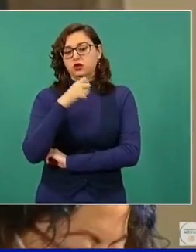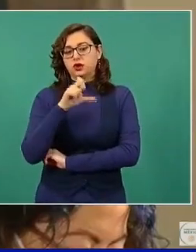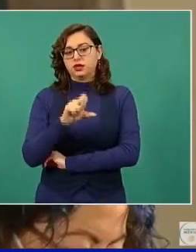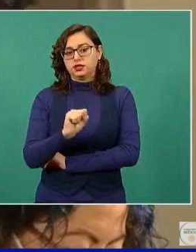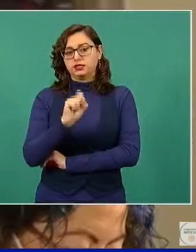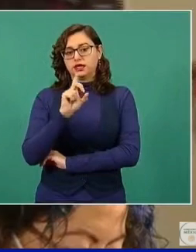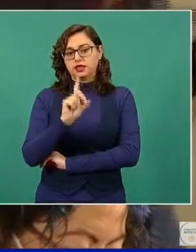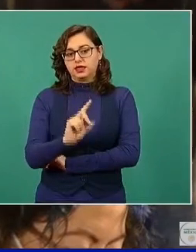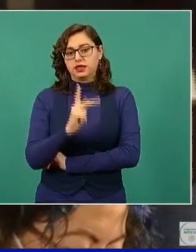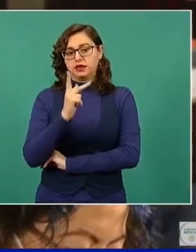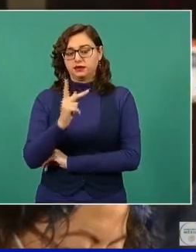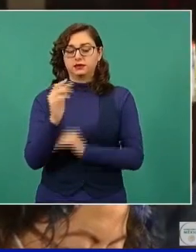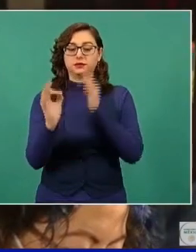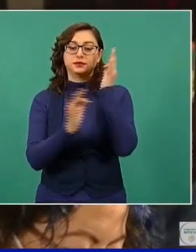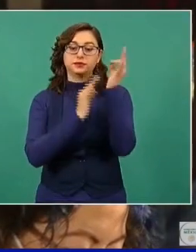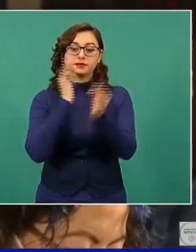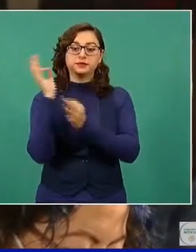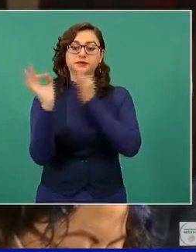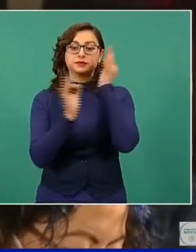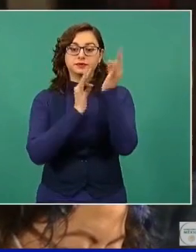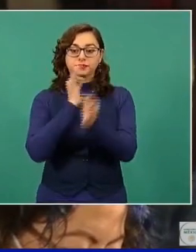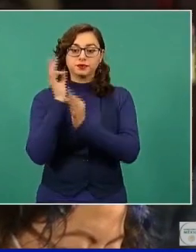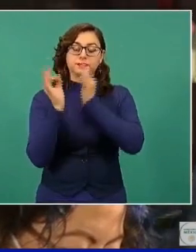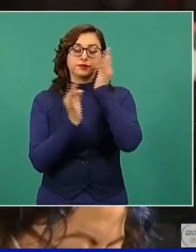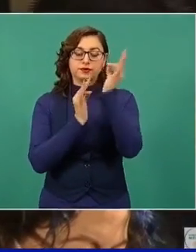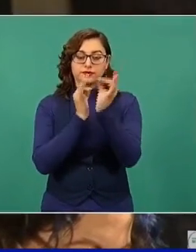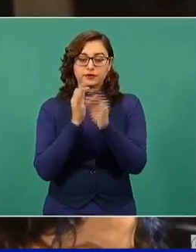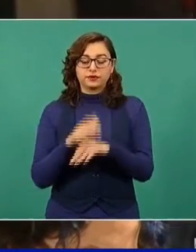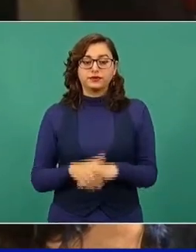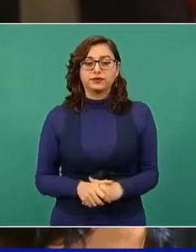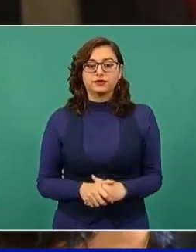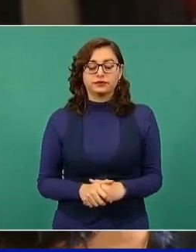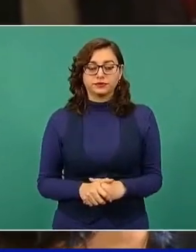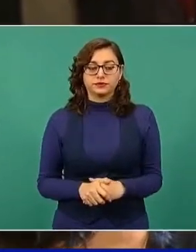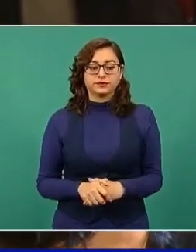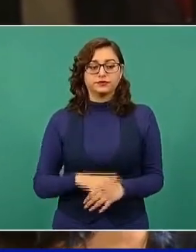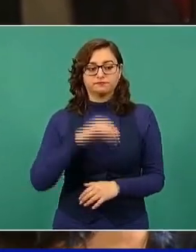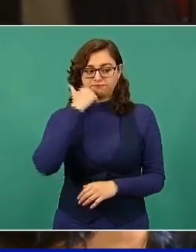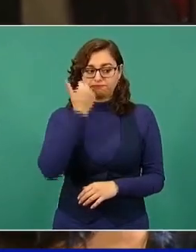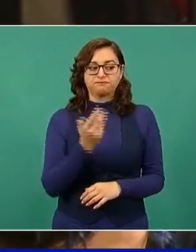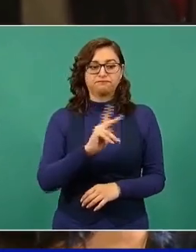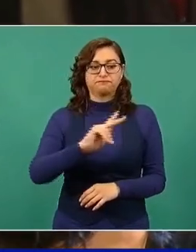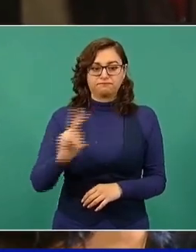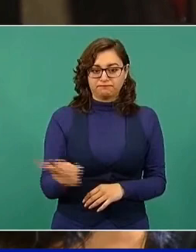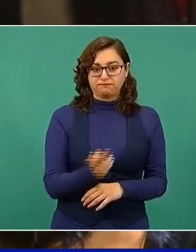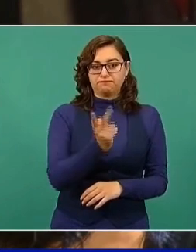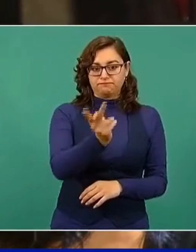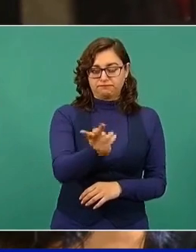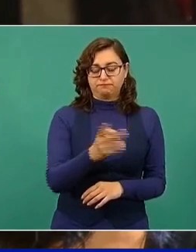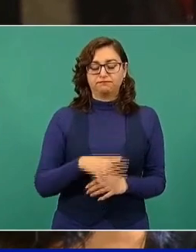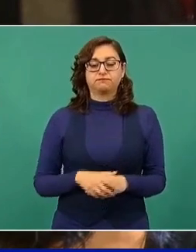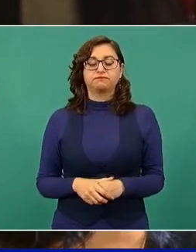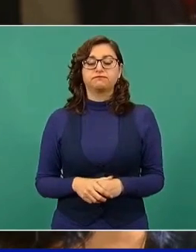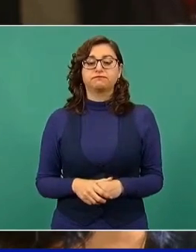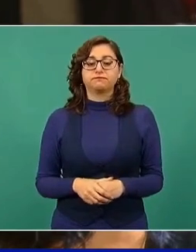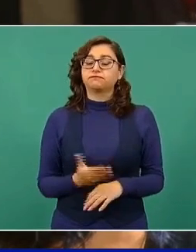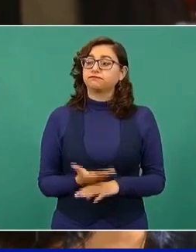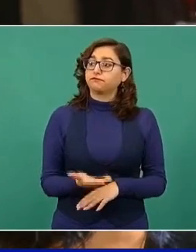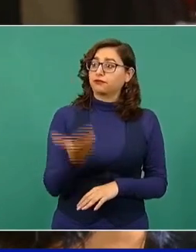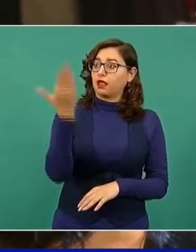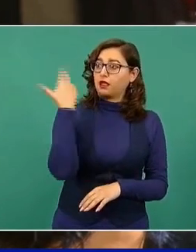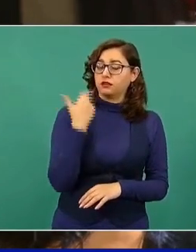en noviembre de este año, el pasado noviembre, en su gira a Washington,